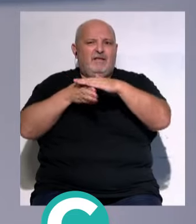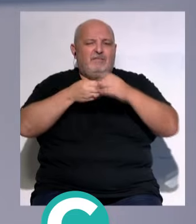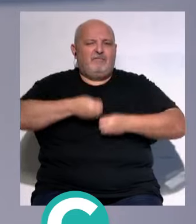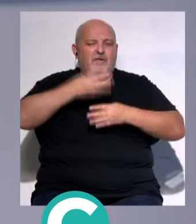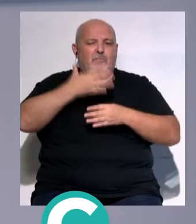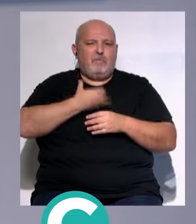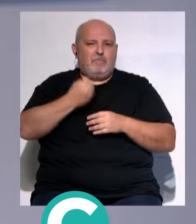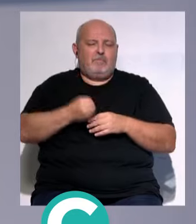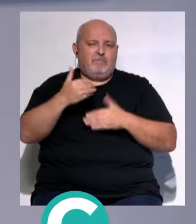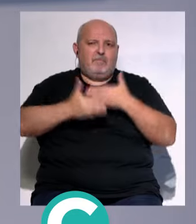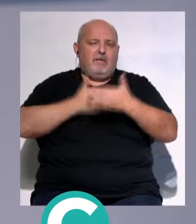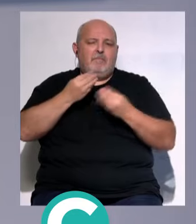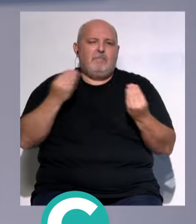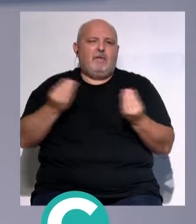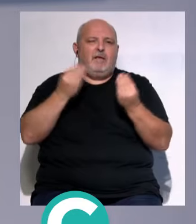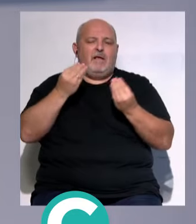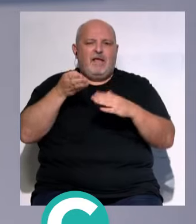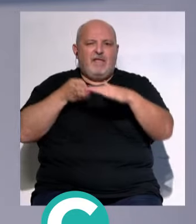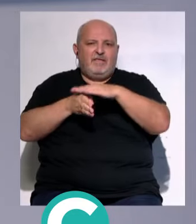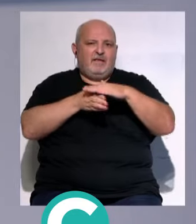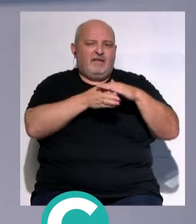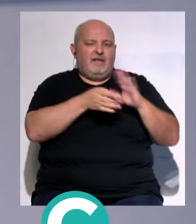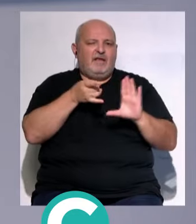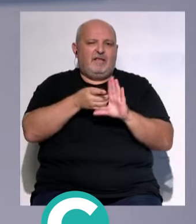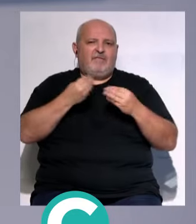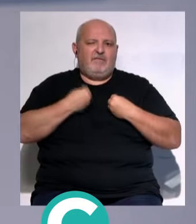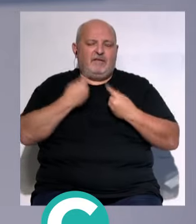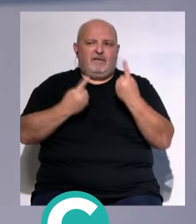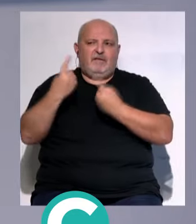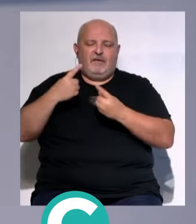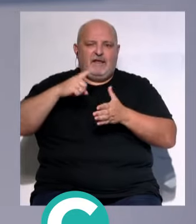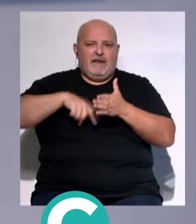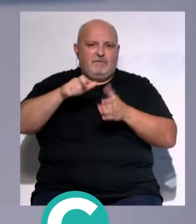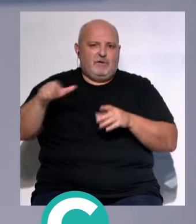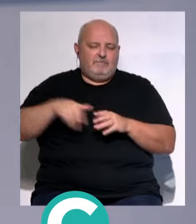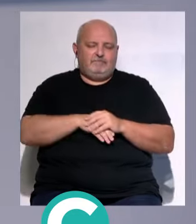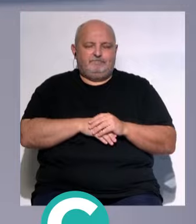municipales... ...para la mejora en la accesibilidad... ...y calidad de vida de los inquilinos.